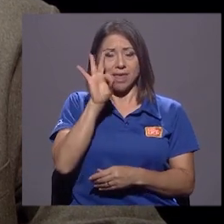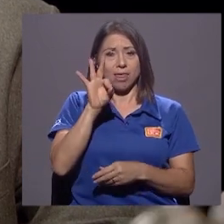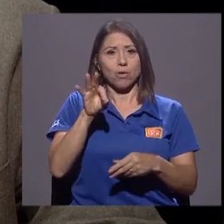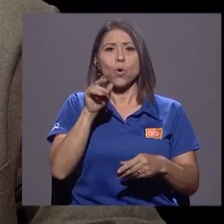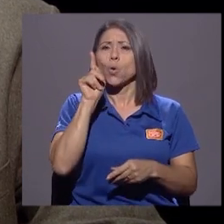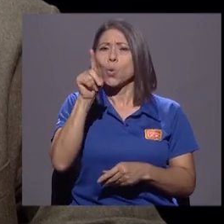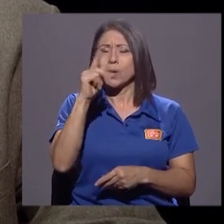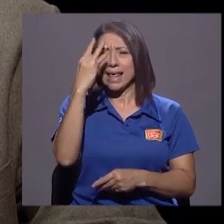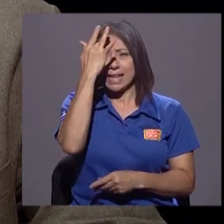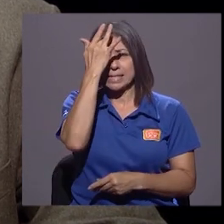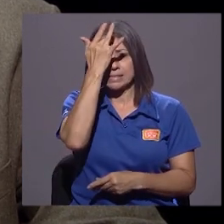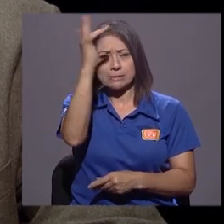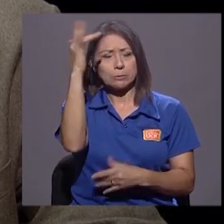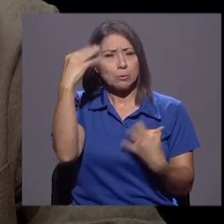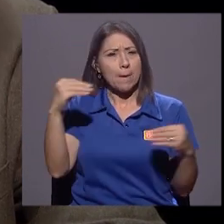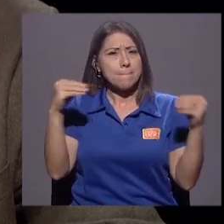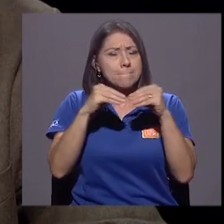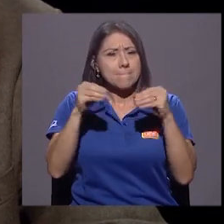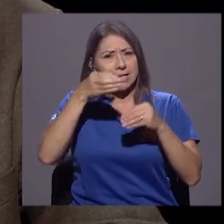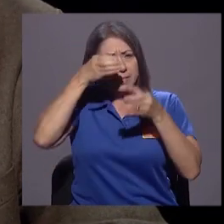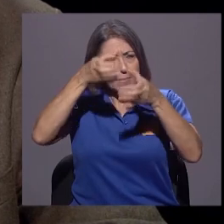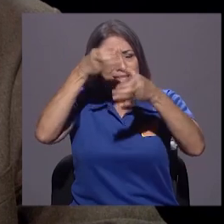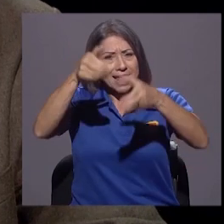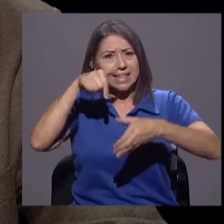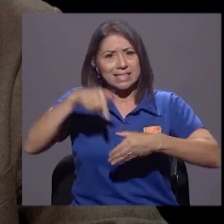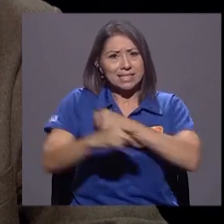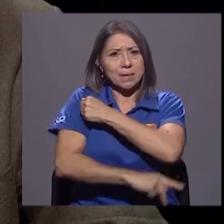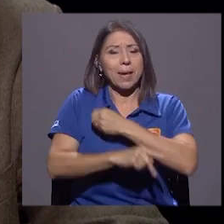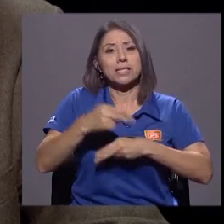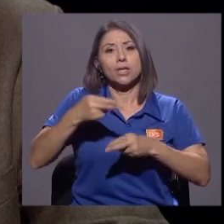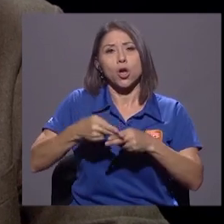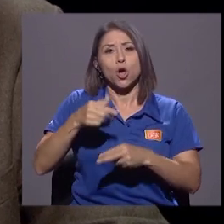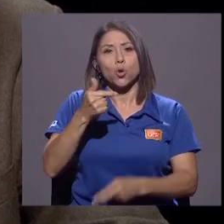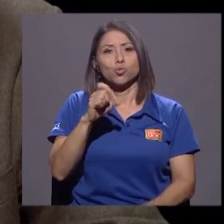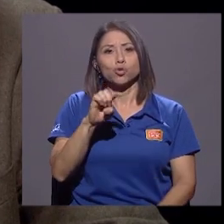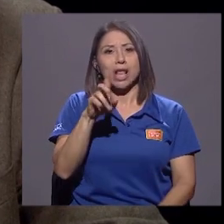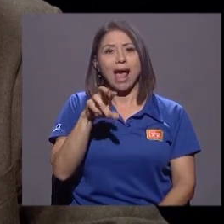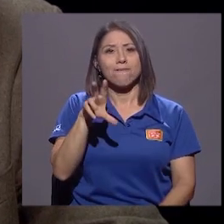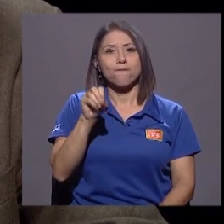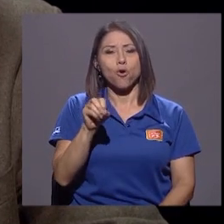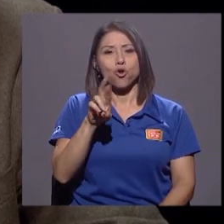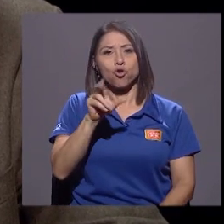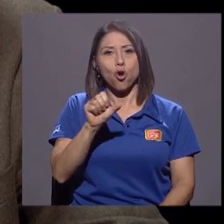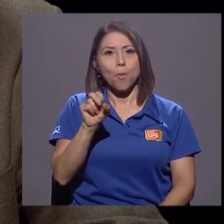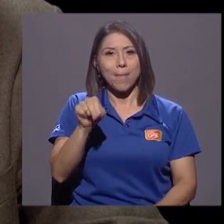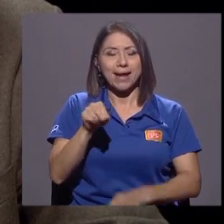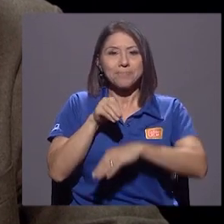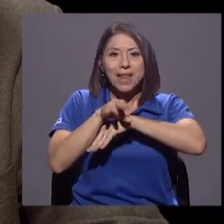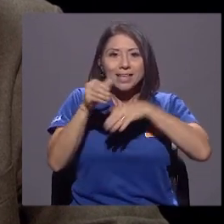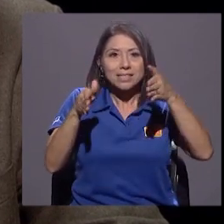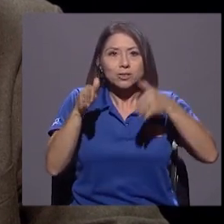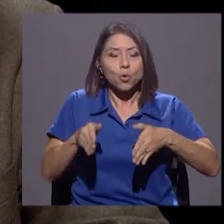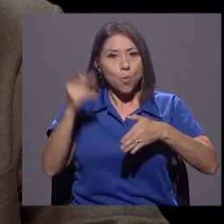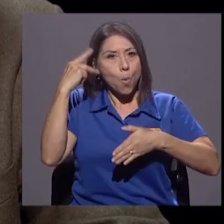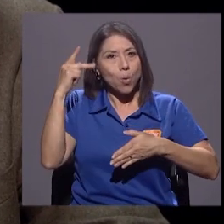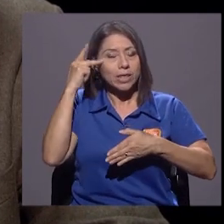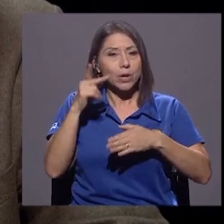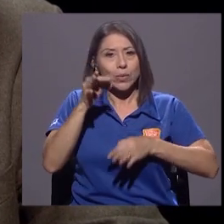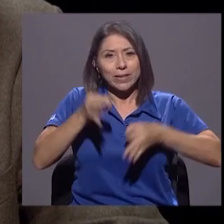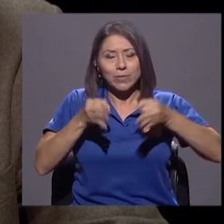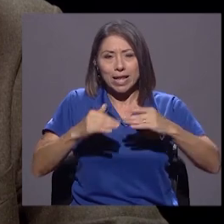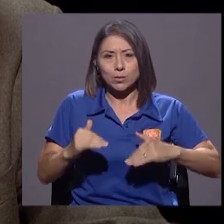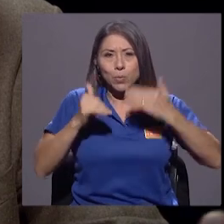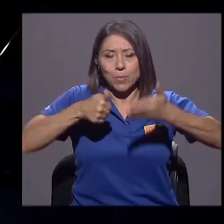a una de las mentes más brillantes de este país, don Gustavo Román, asesor político del Tribunal Supremo de Elecciones. Se agradece mucho su presencia acá en